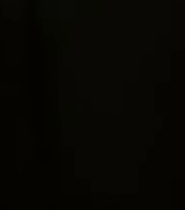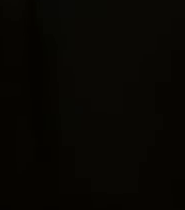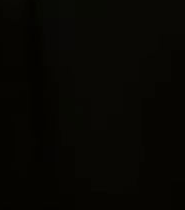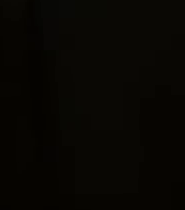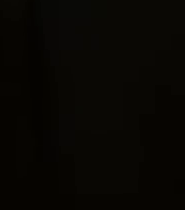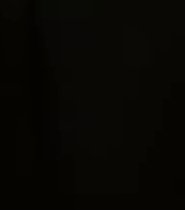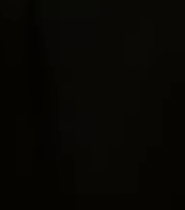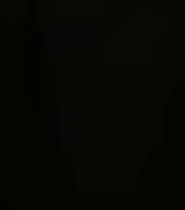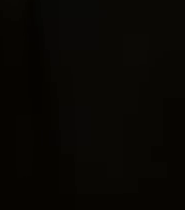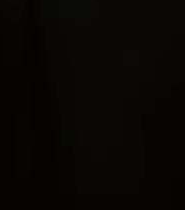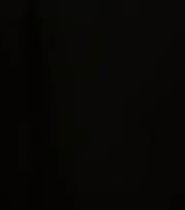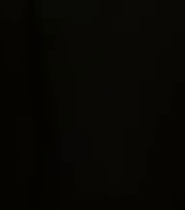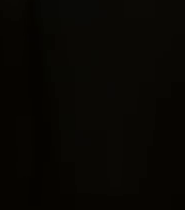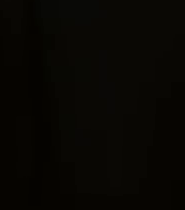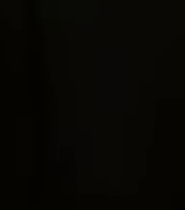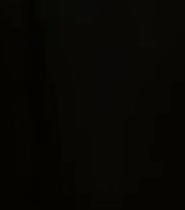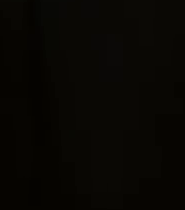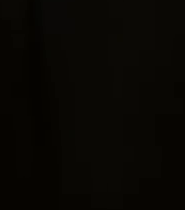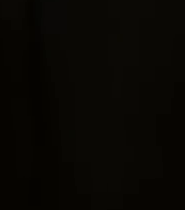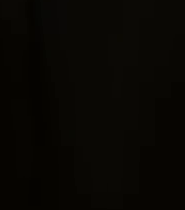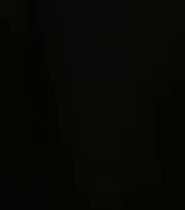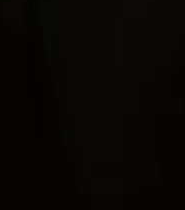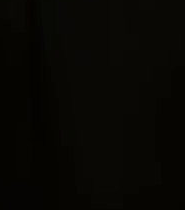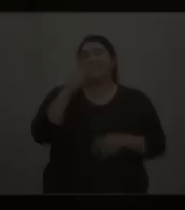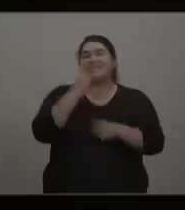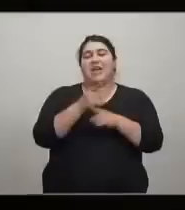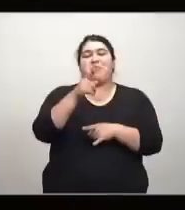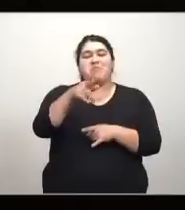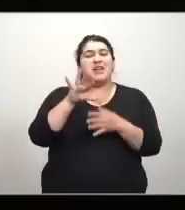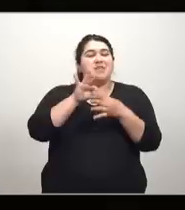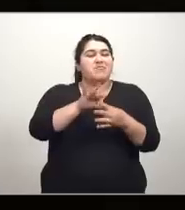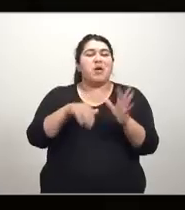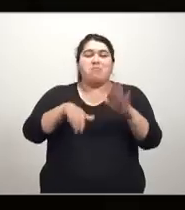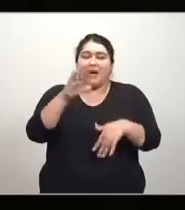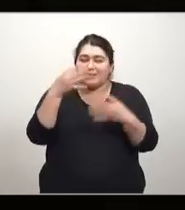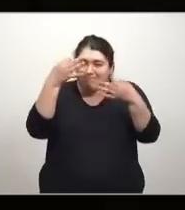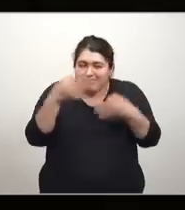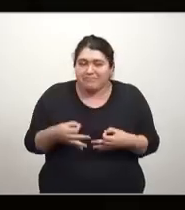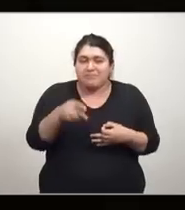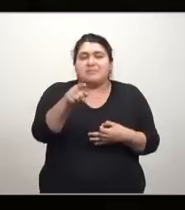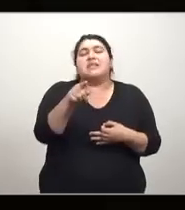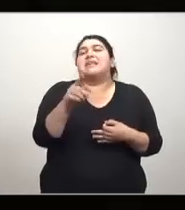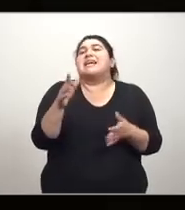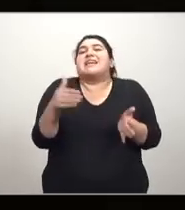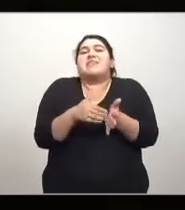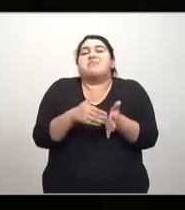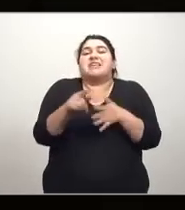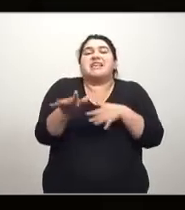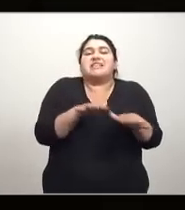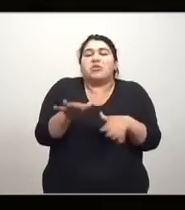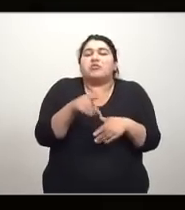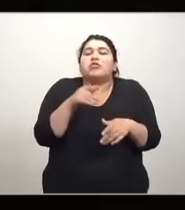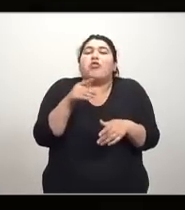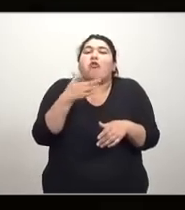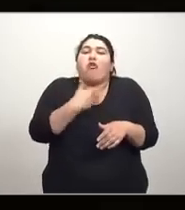Esto significaba en términos modernos que la oferta y demanda agregada siempre estaría en equilibrio de pleno empleo además, por lo que no habría necesidad de alguna intervención del Estado en los